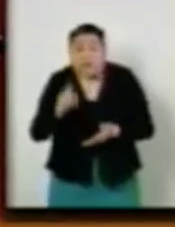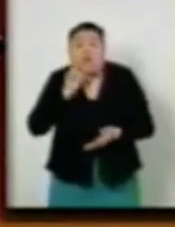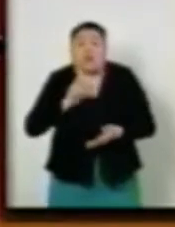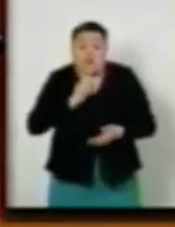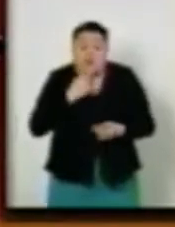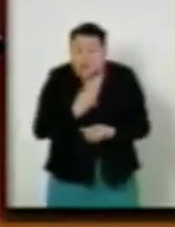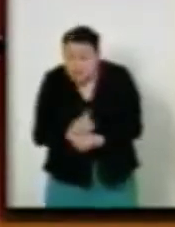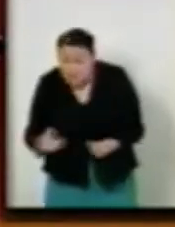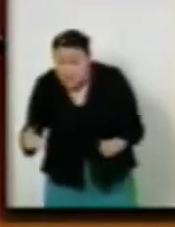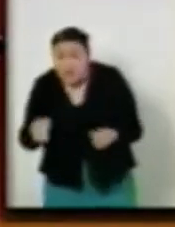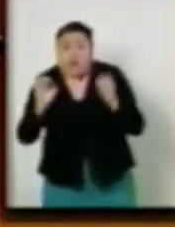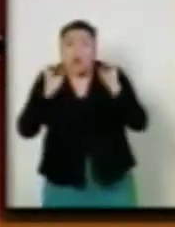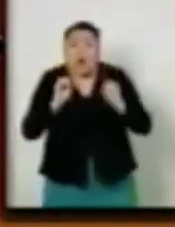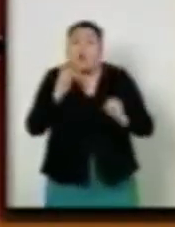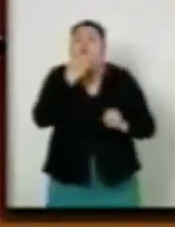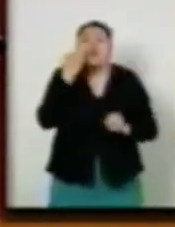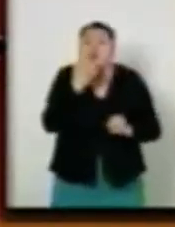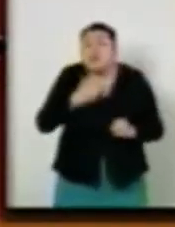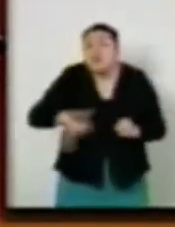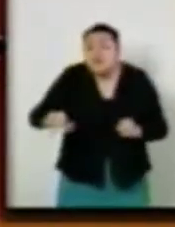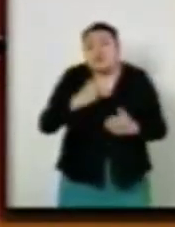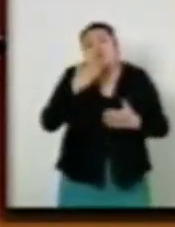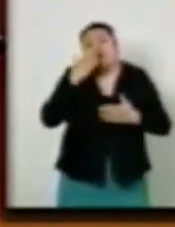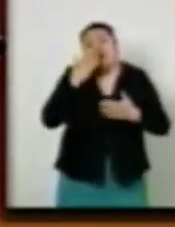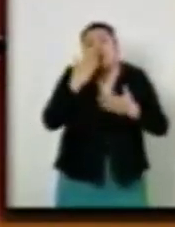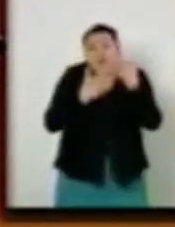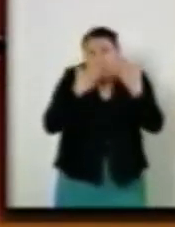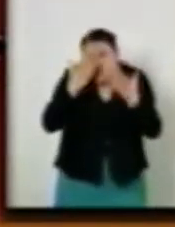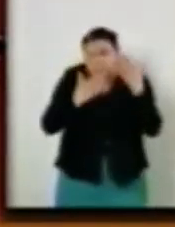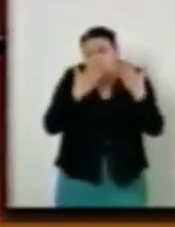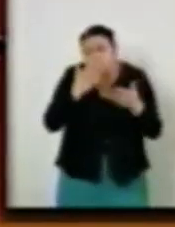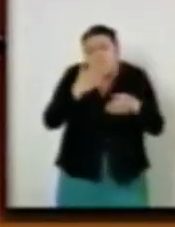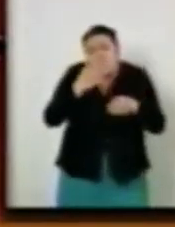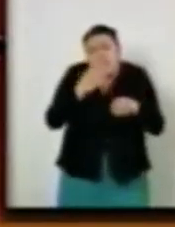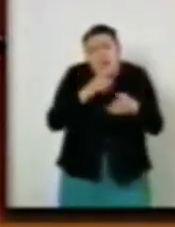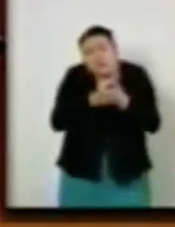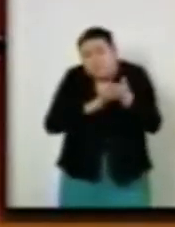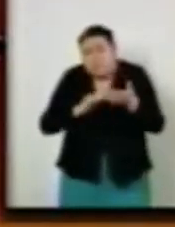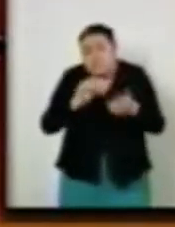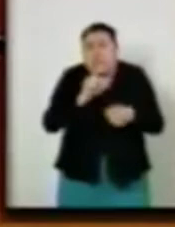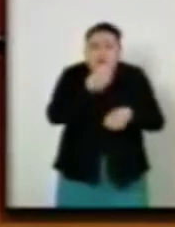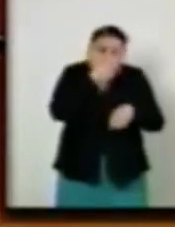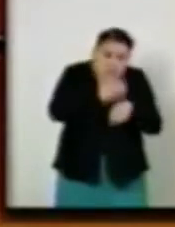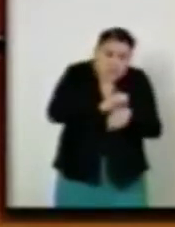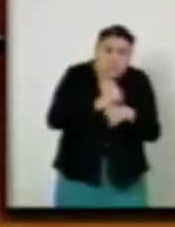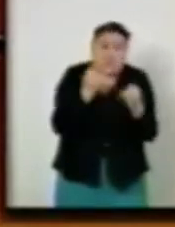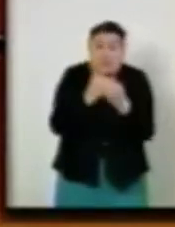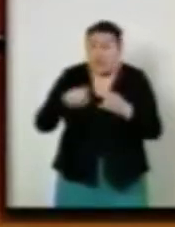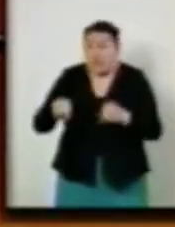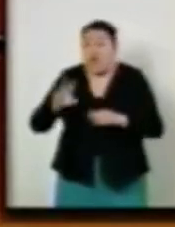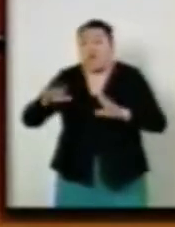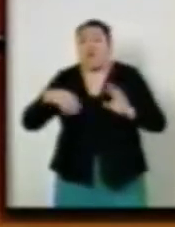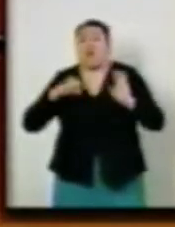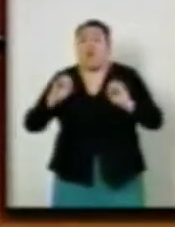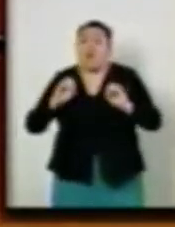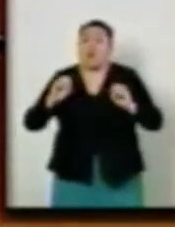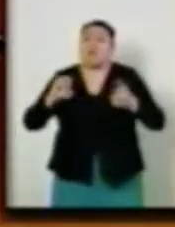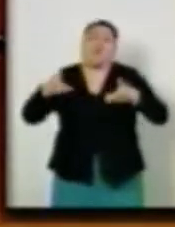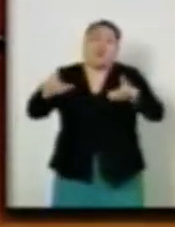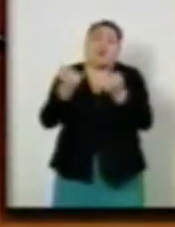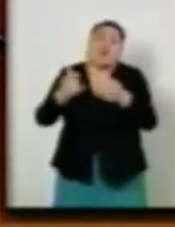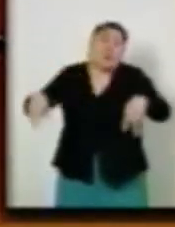o personas que cuentan con la escolaridad mínima a participar y progresar en el sector de la economía productiva formal, asimismo